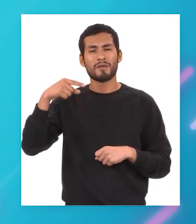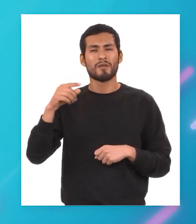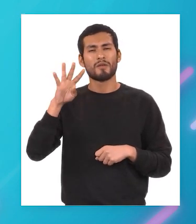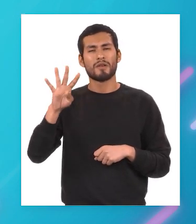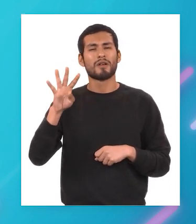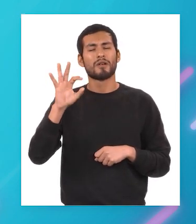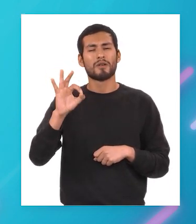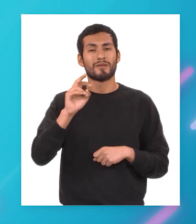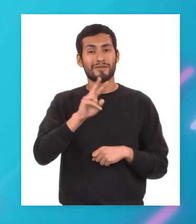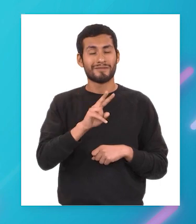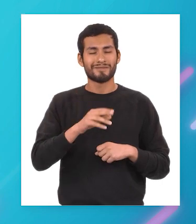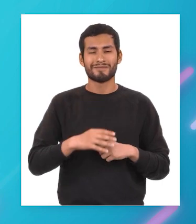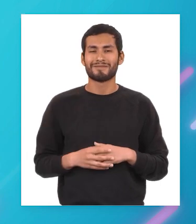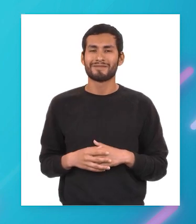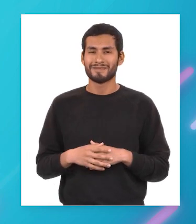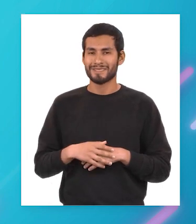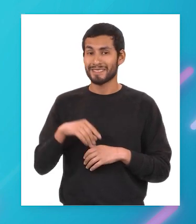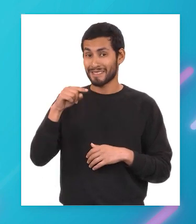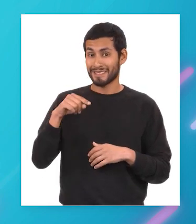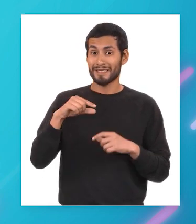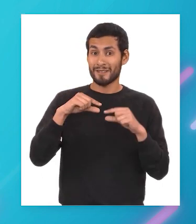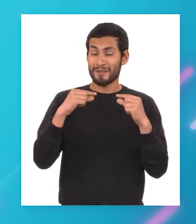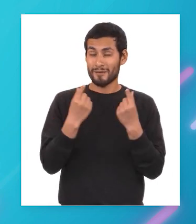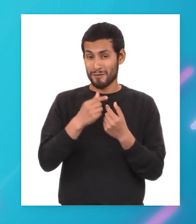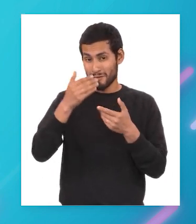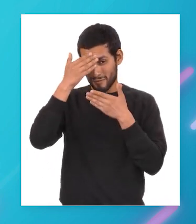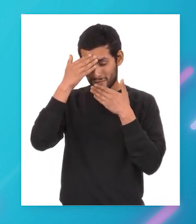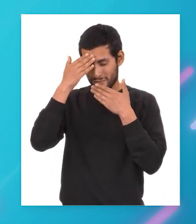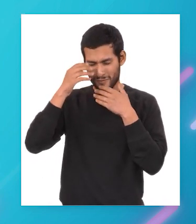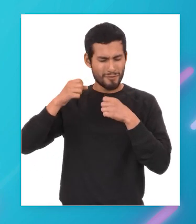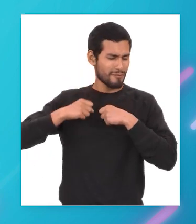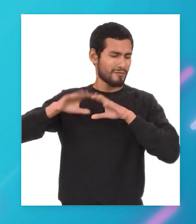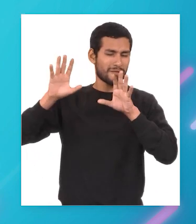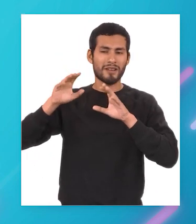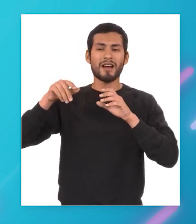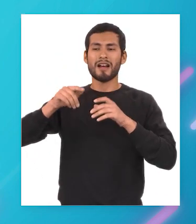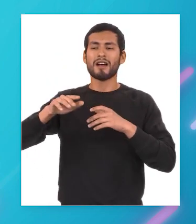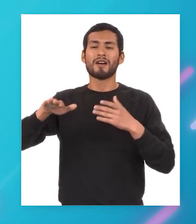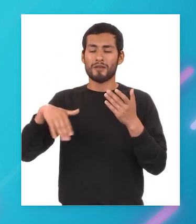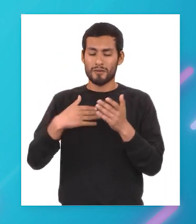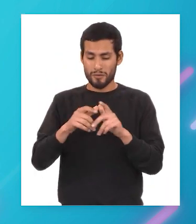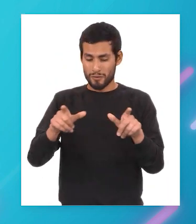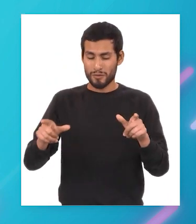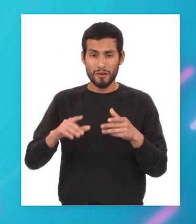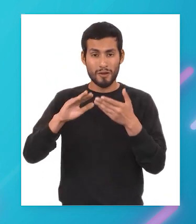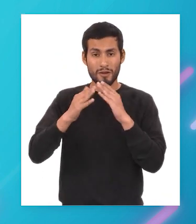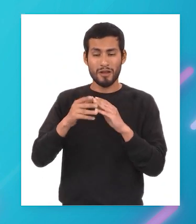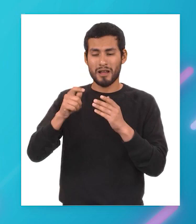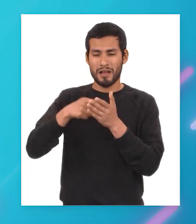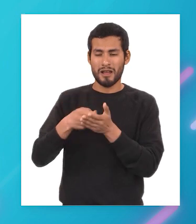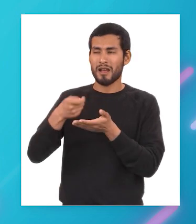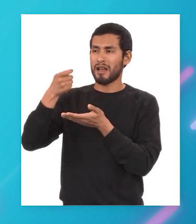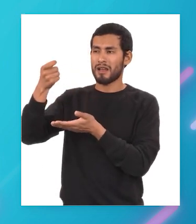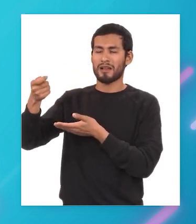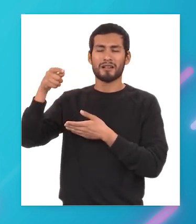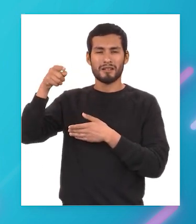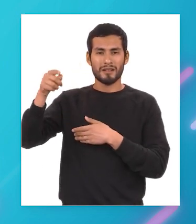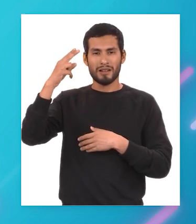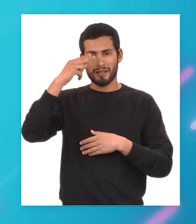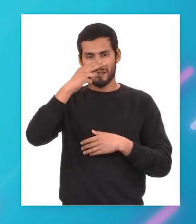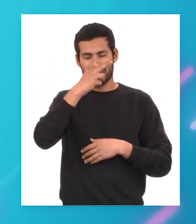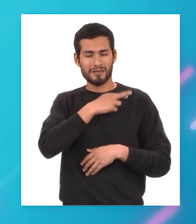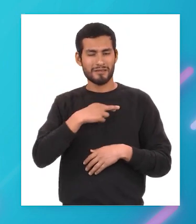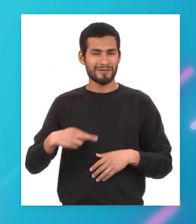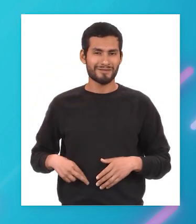1492 este último grupo musulmán se rindió y entregó las llaves de la ciudad a los reyes católicos